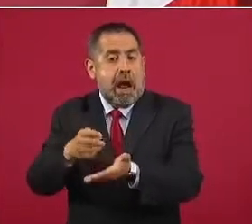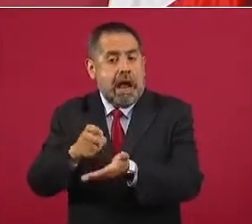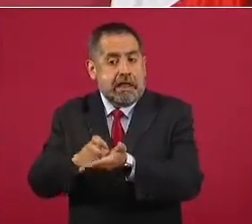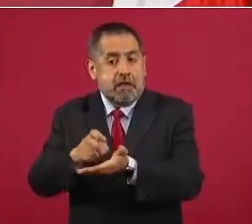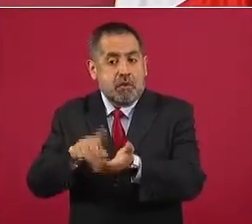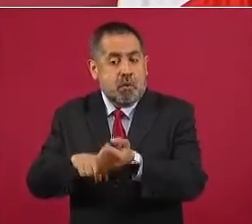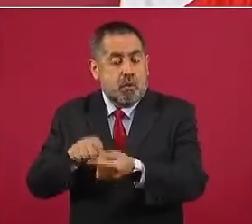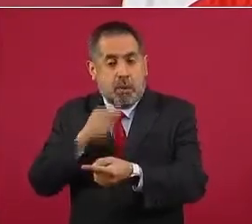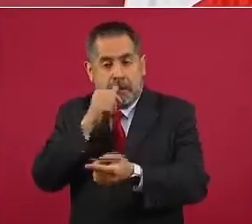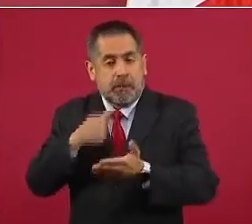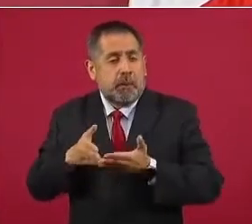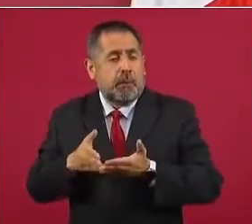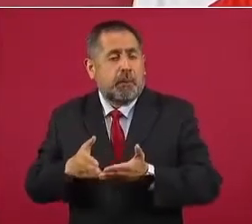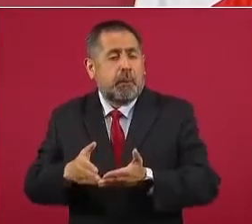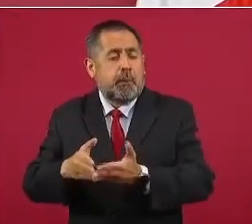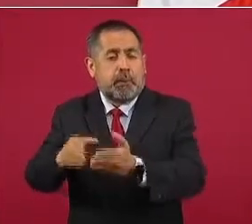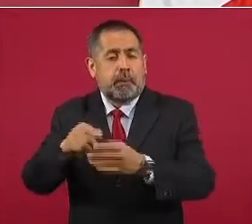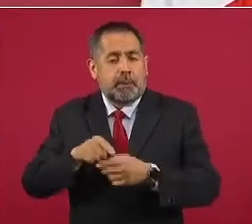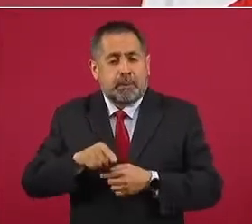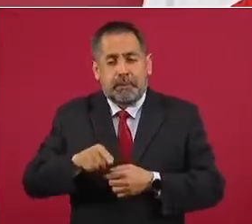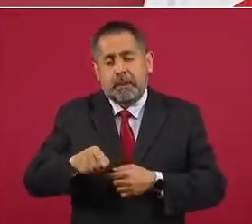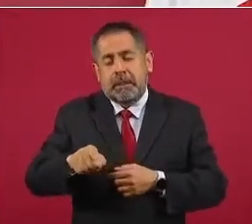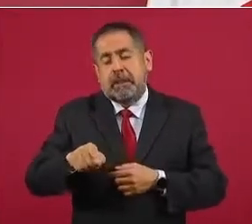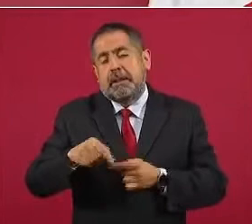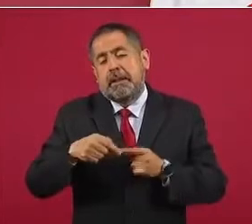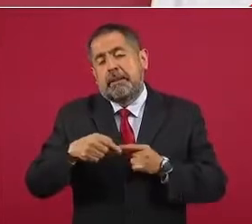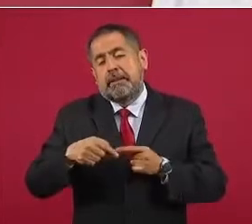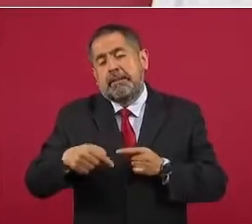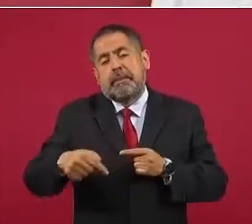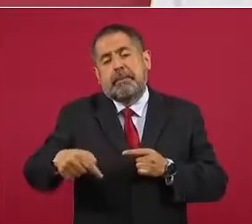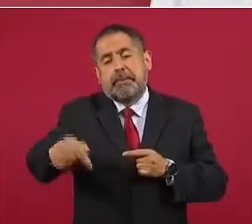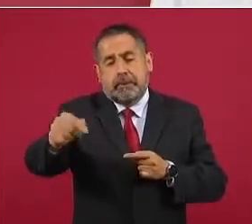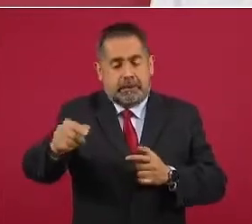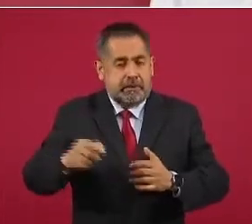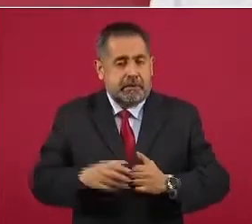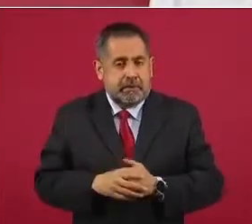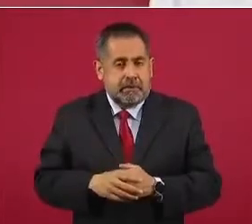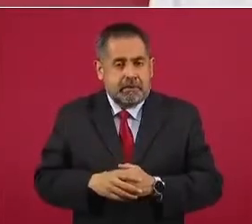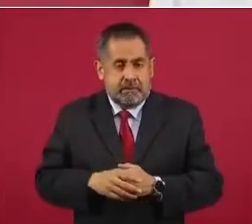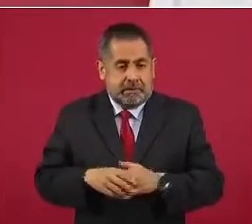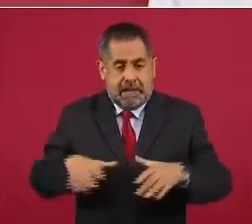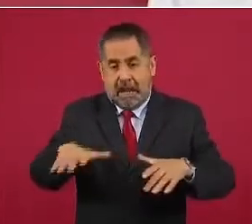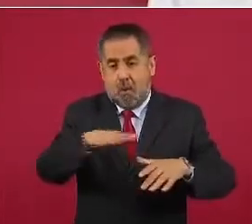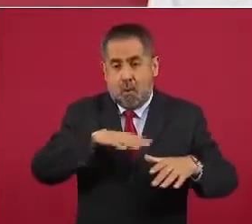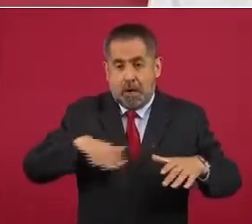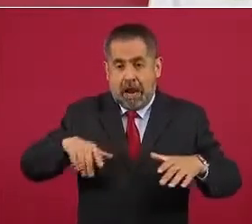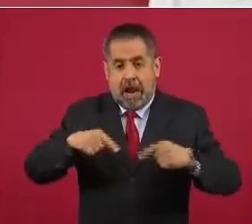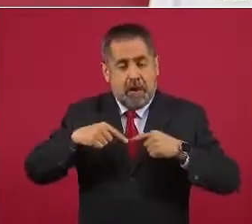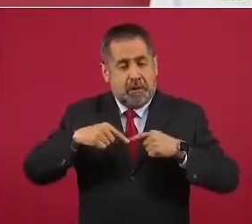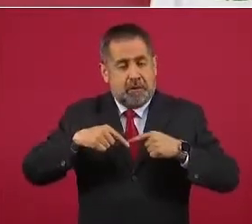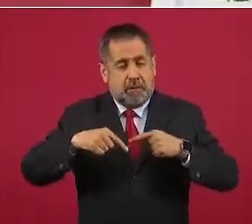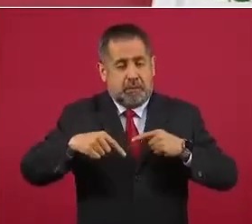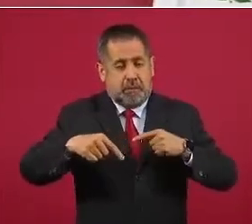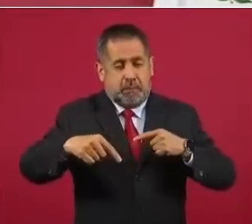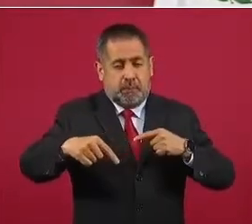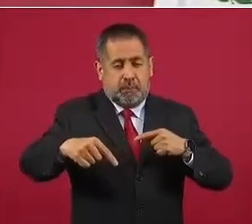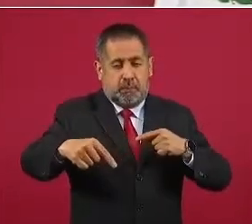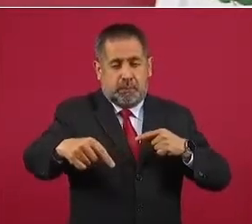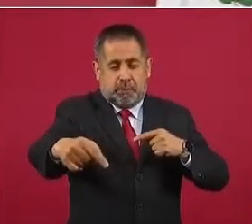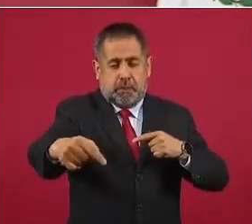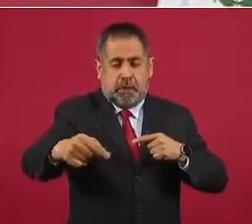al centro del lago,